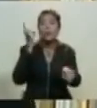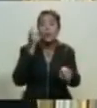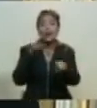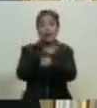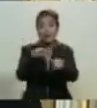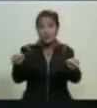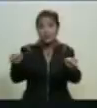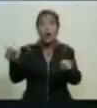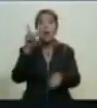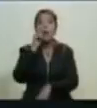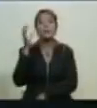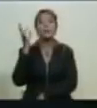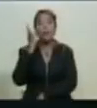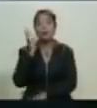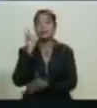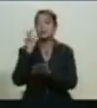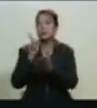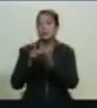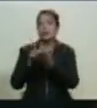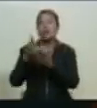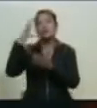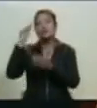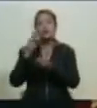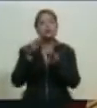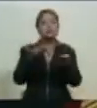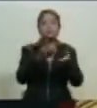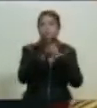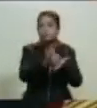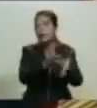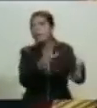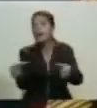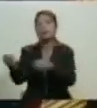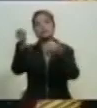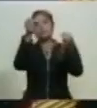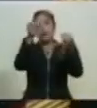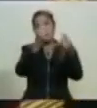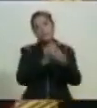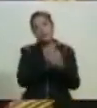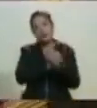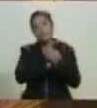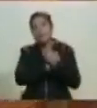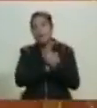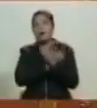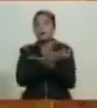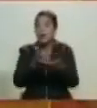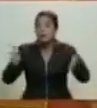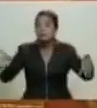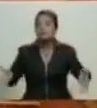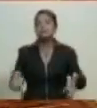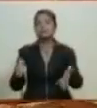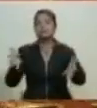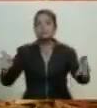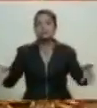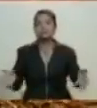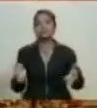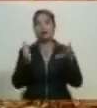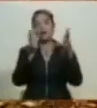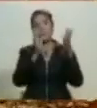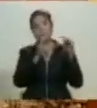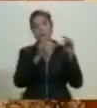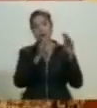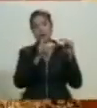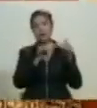hombres y mujeres son instrumentos de Dios para salvar para amar para dar aliento para dar esperanza